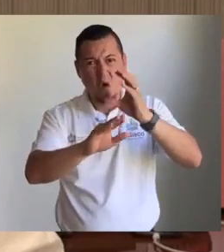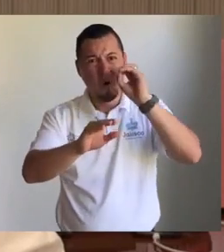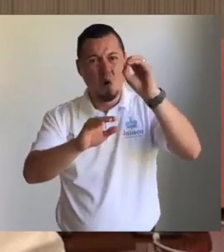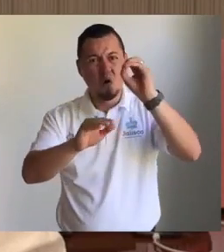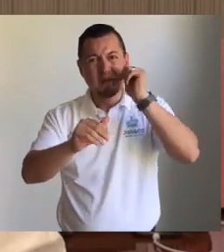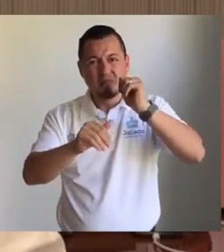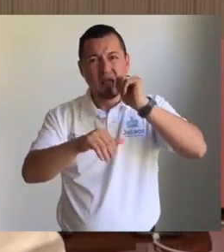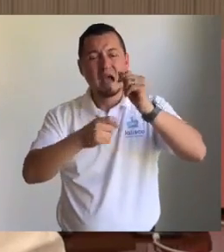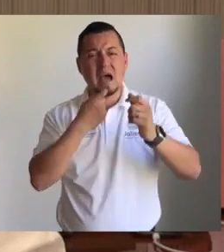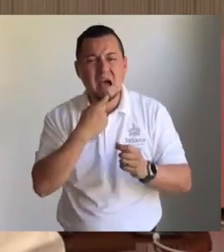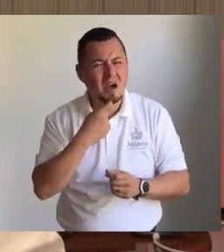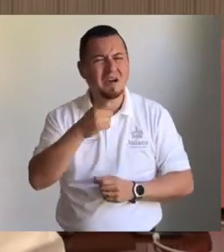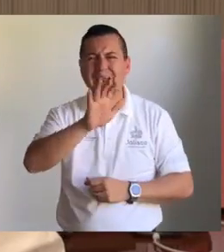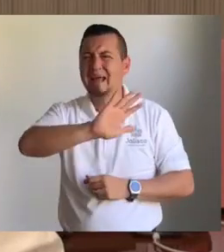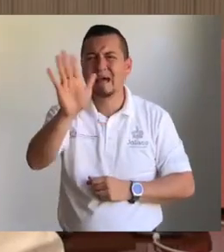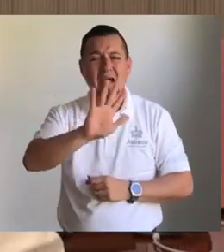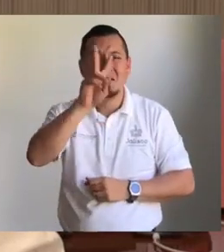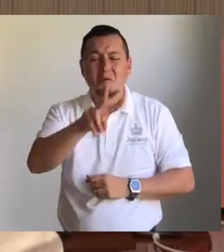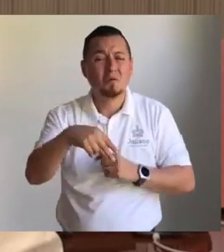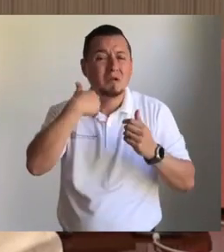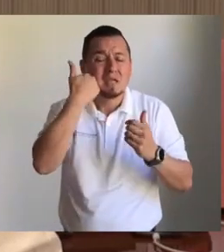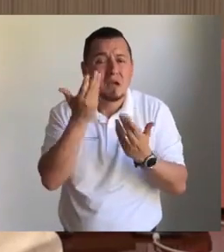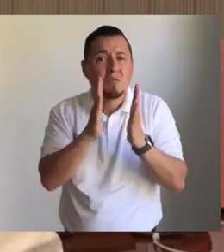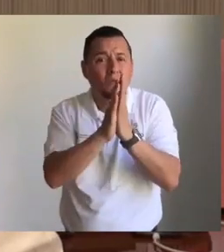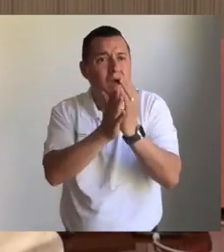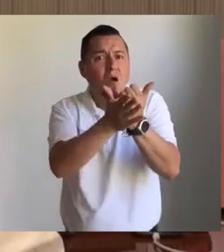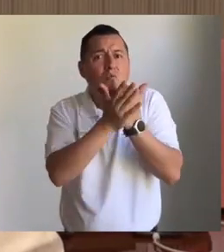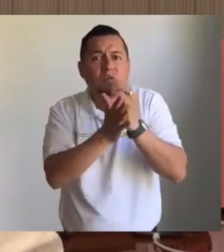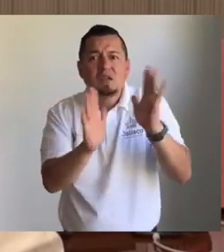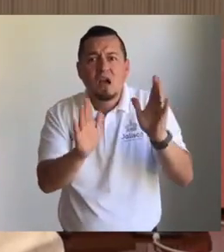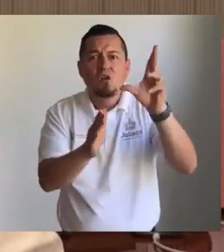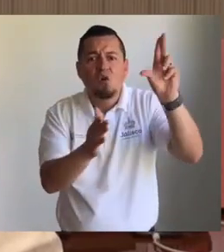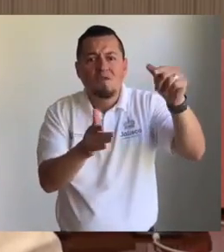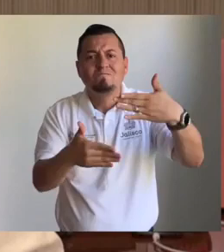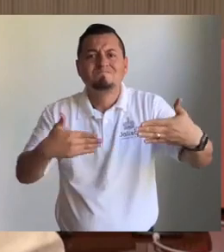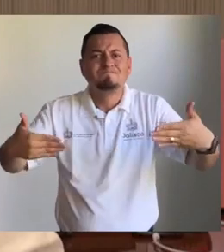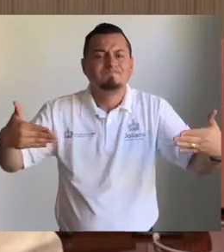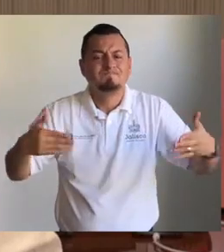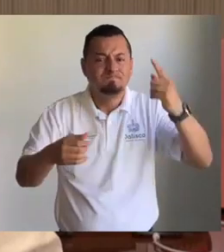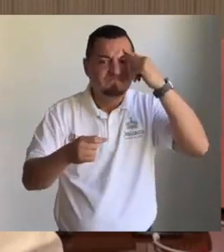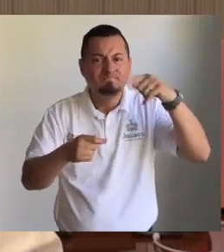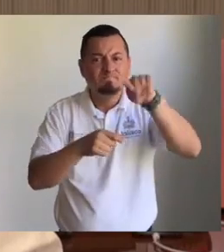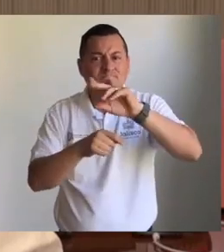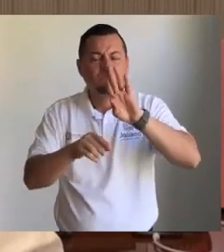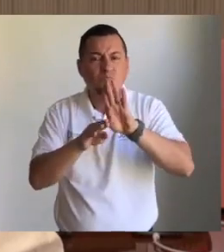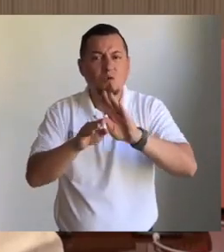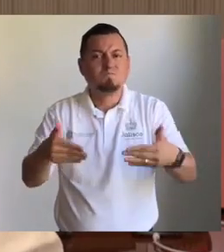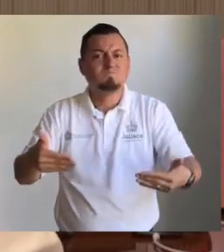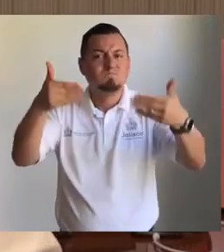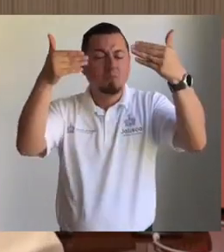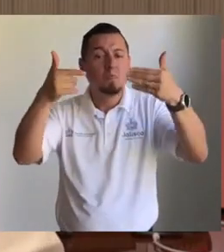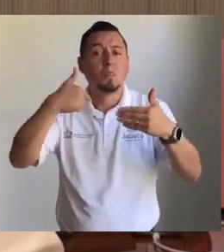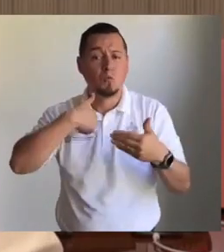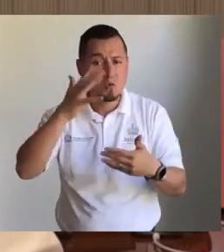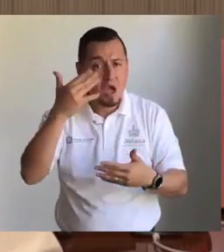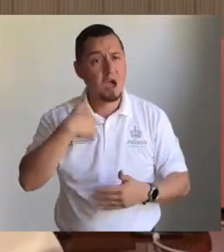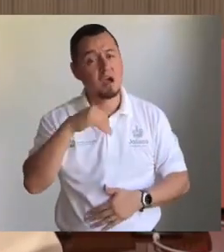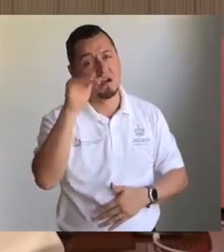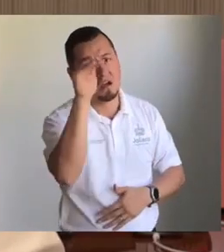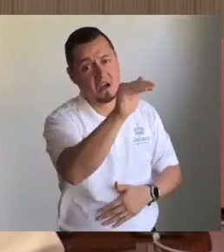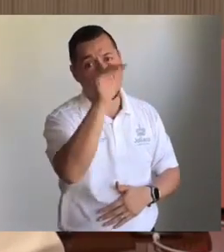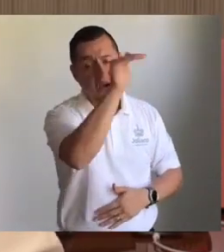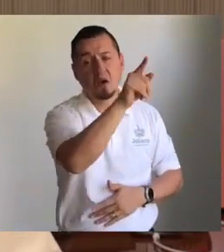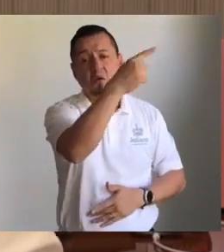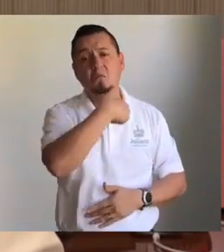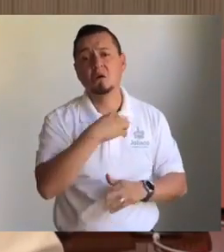debatir con usted. Queremos sumar esfuerzos en un solo propósito, sacar a México y a Jalisco adelante. Uso esta vía porque